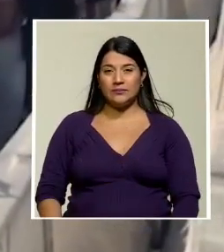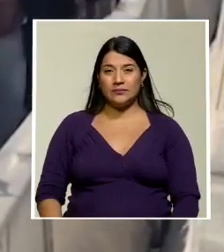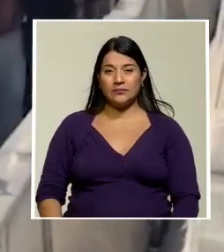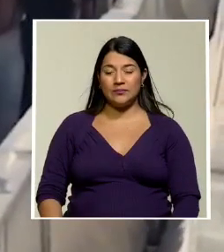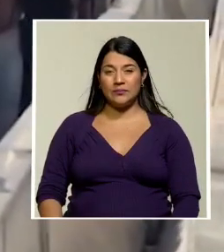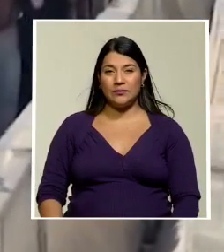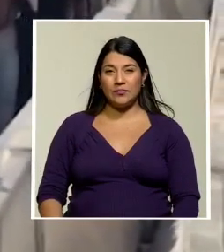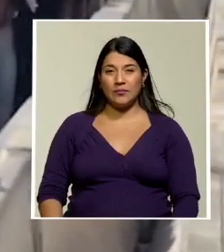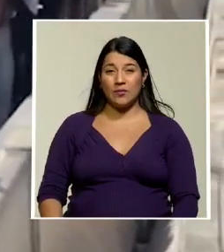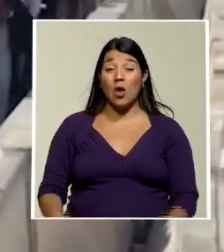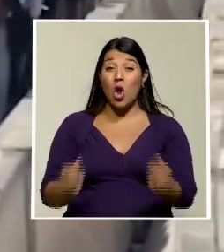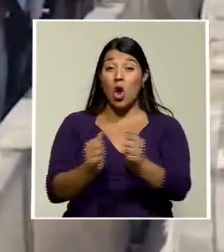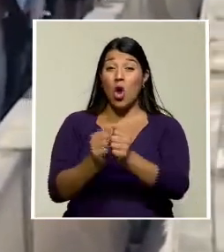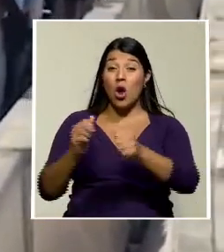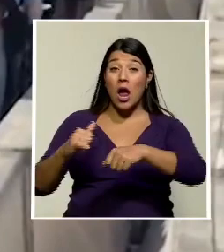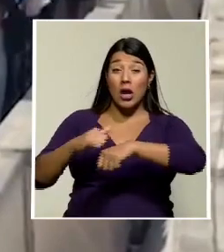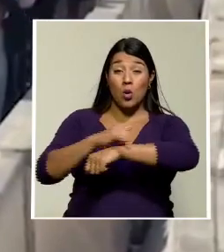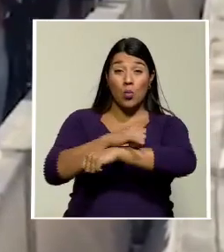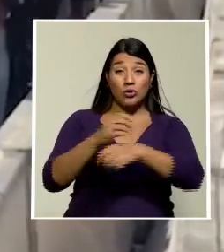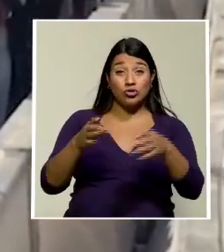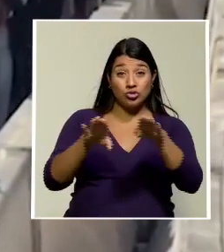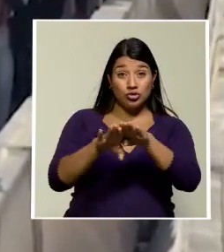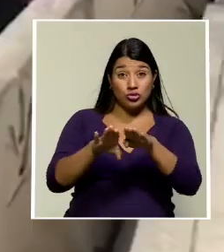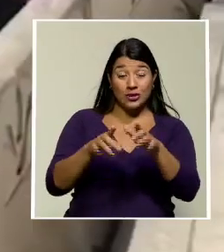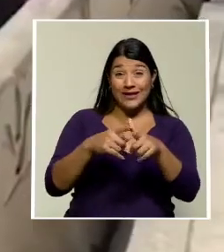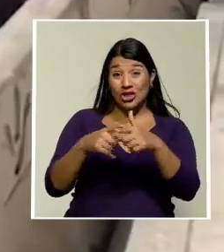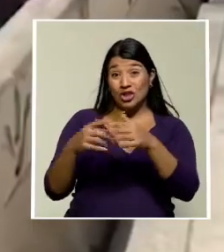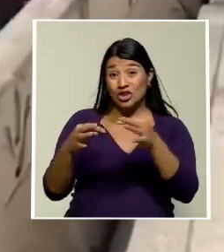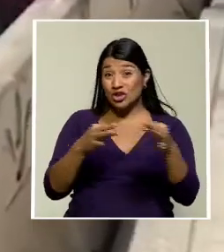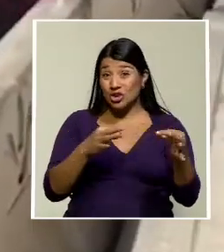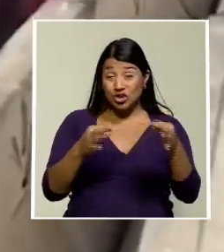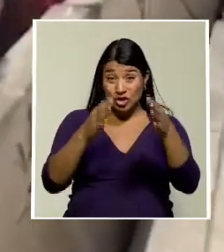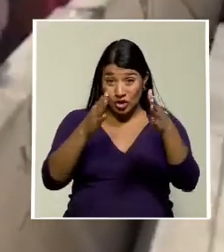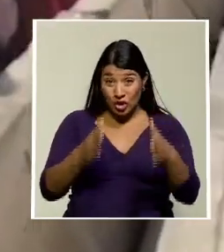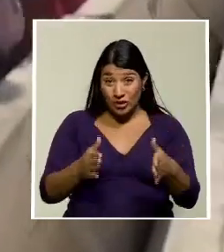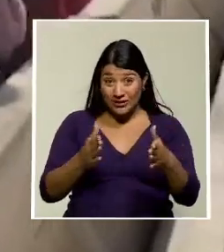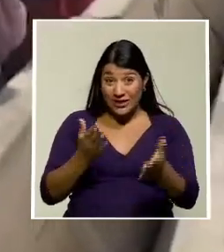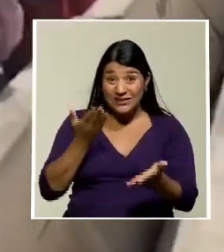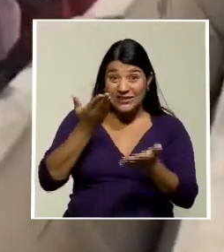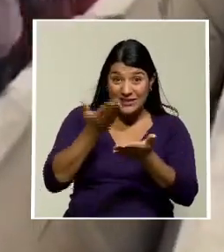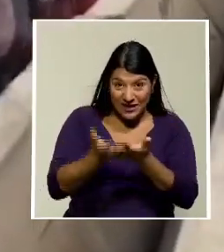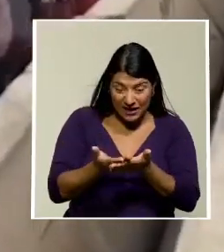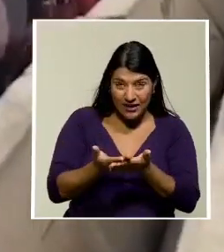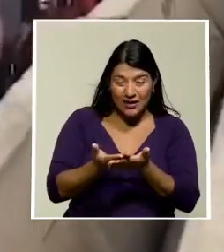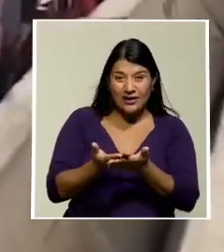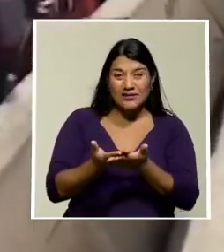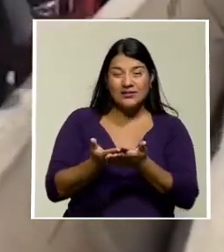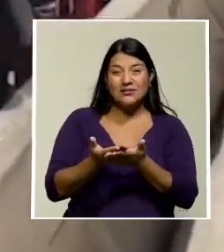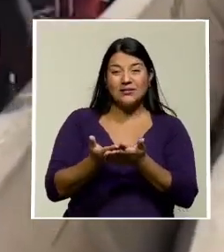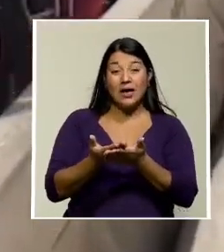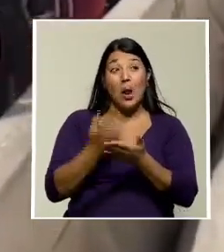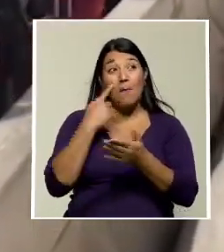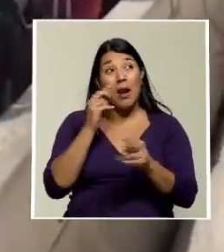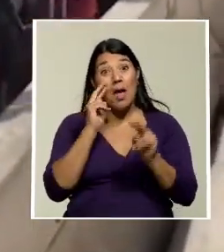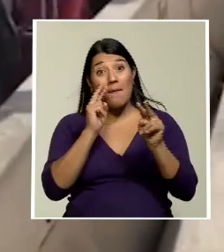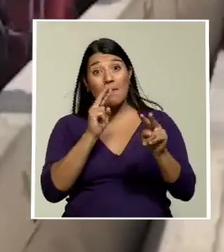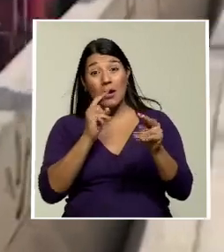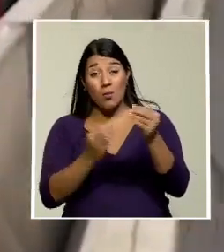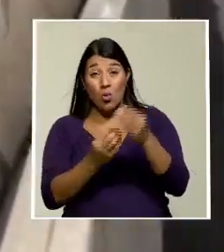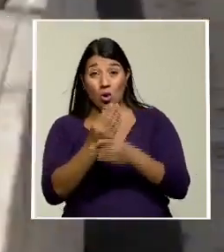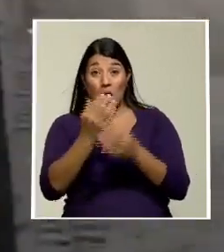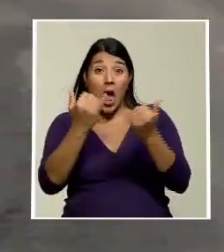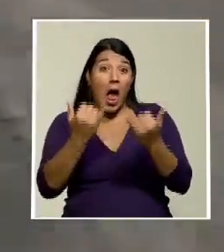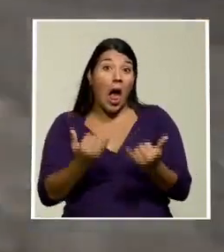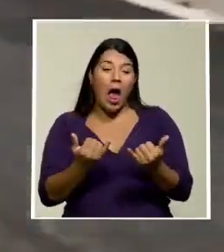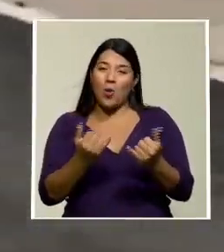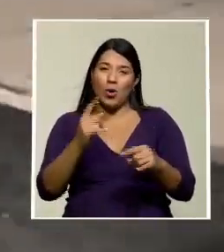con el aeropuerto cerrado los turistas que llegaron en masa a la isla bonita durante el puente de todos los santos para ver el volcán ahora no les